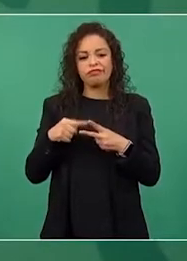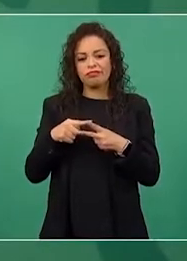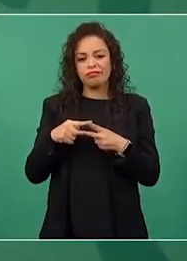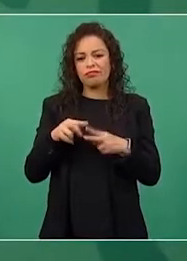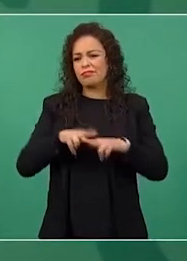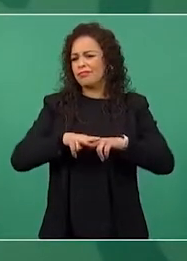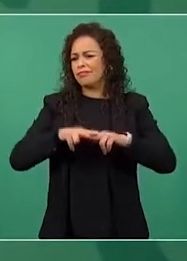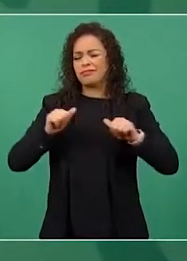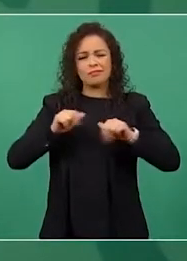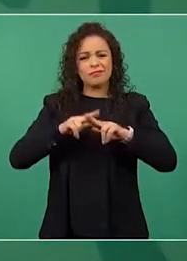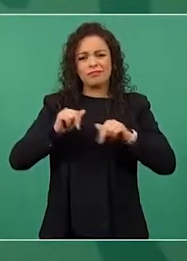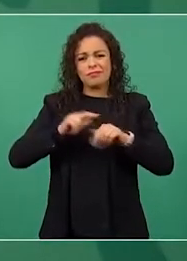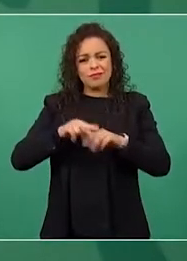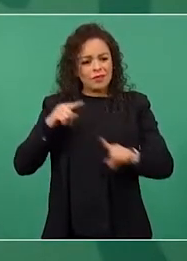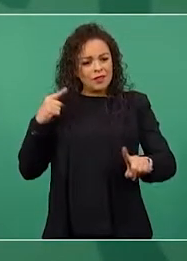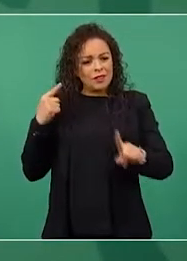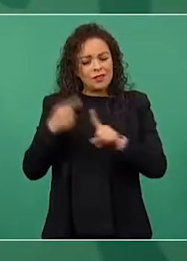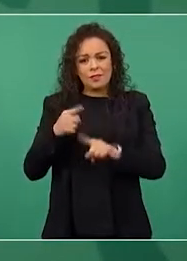nada.